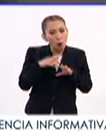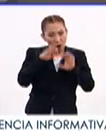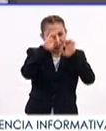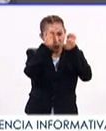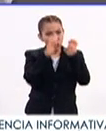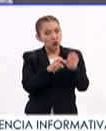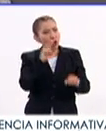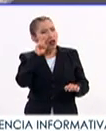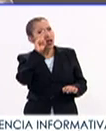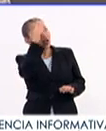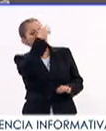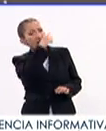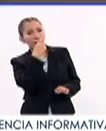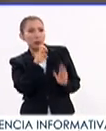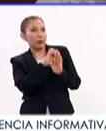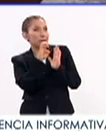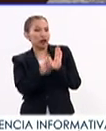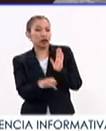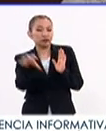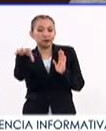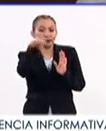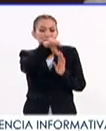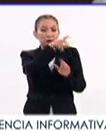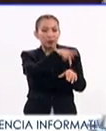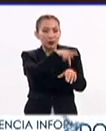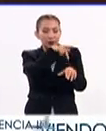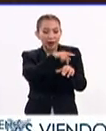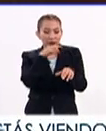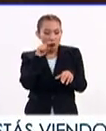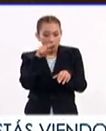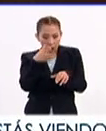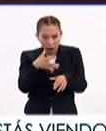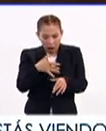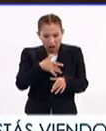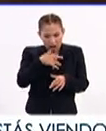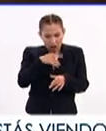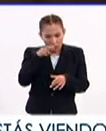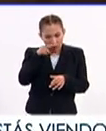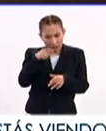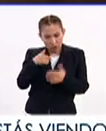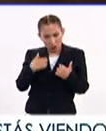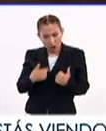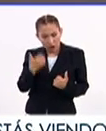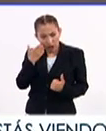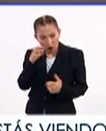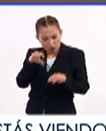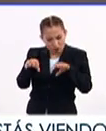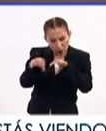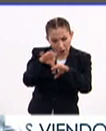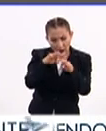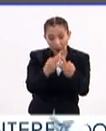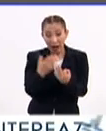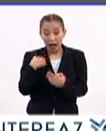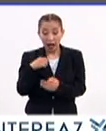escultura, pensemos en un conjunto de piedras, toman sentido cuando hay una intención humana. La caída es para Oderis